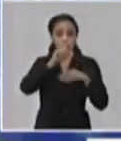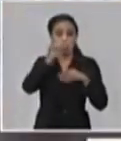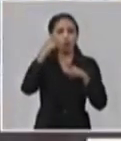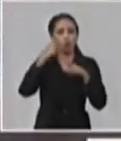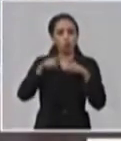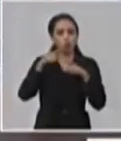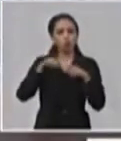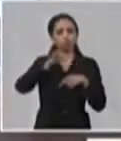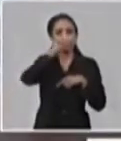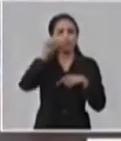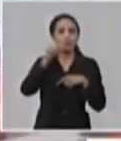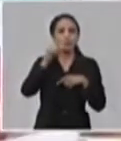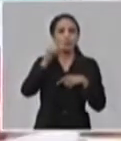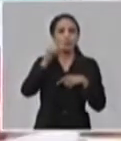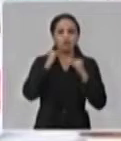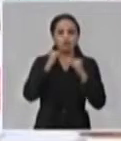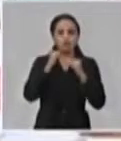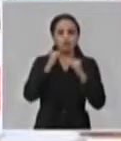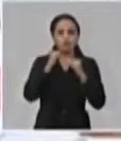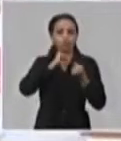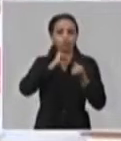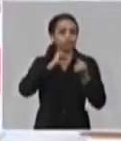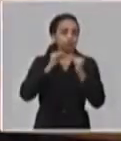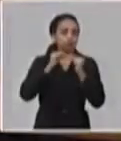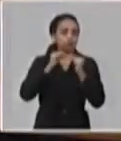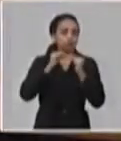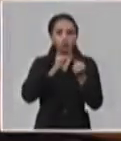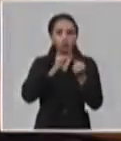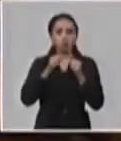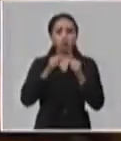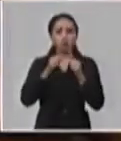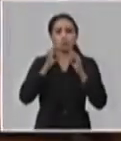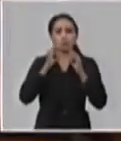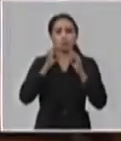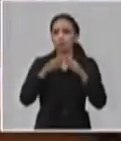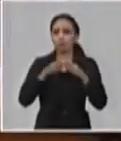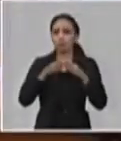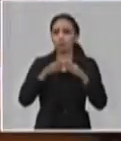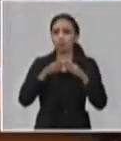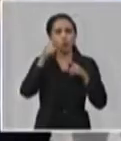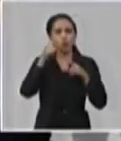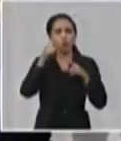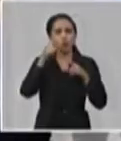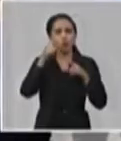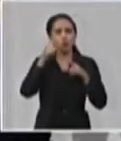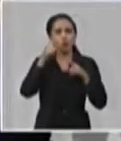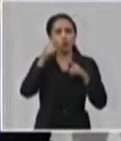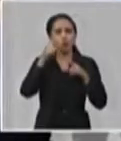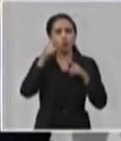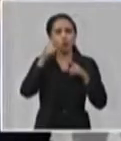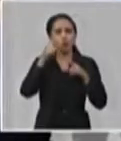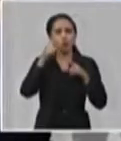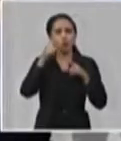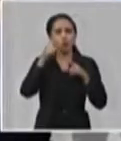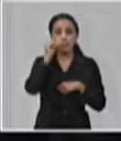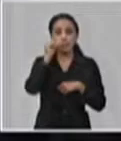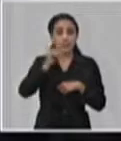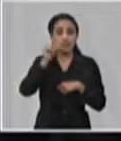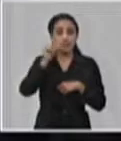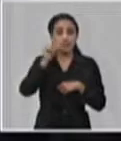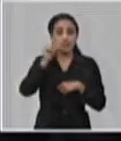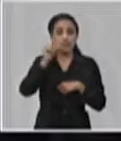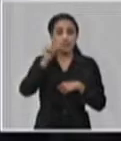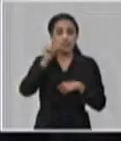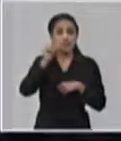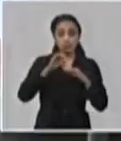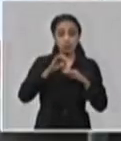incrementado realmente todo el control, tanto en puertos, aeropuertos, marinos, internacionales, sobre aquellos que hay procedentes de países